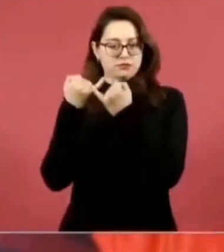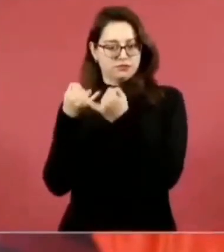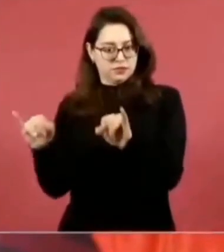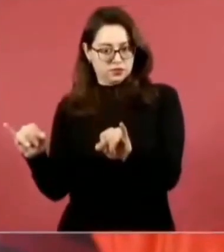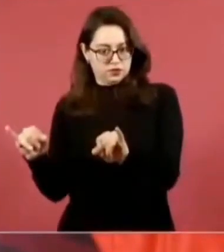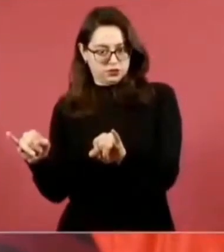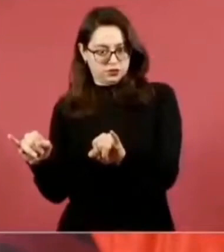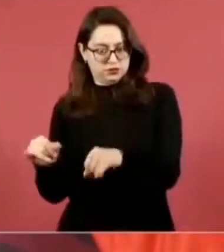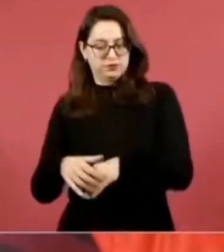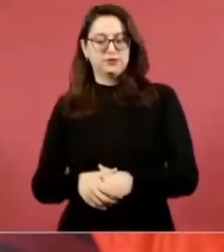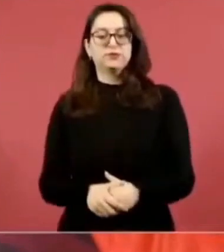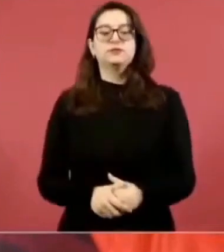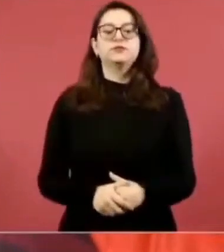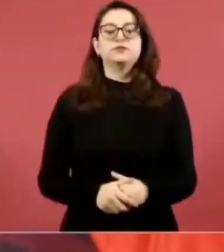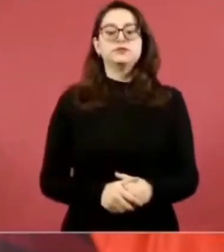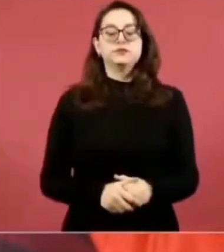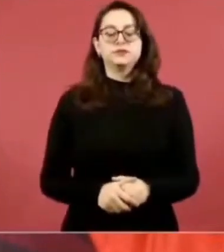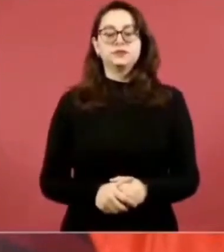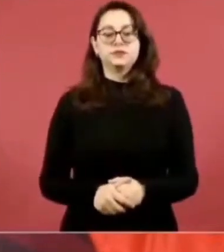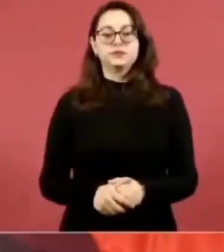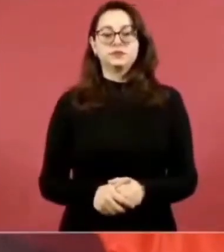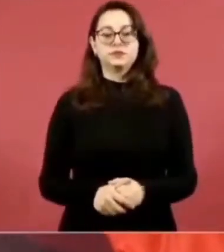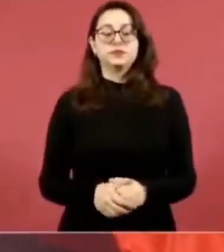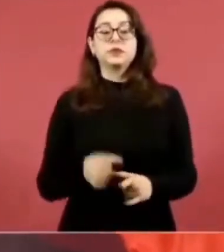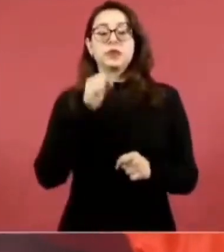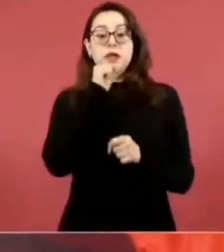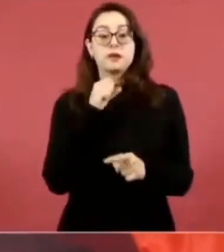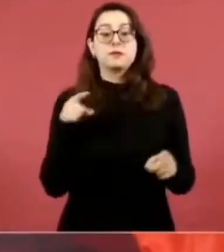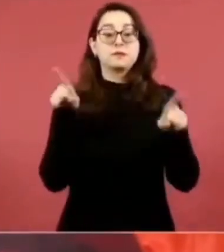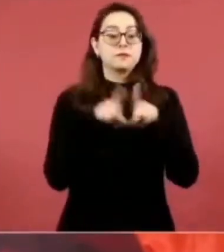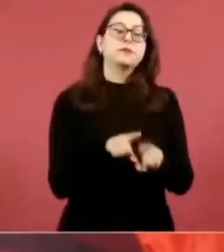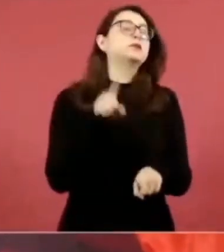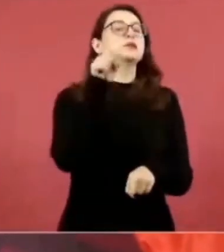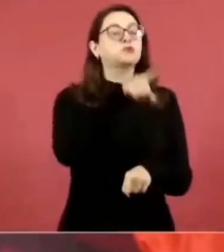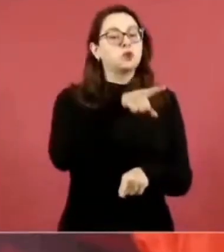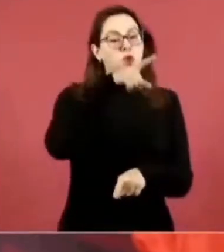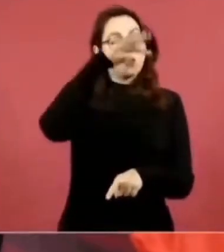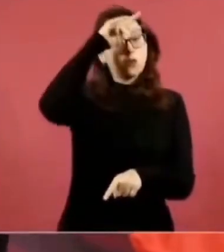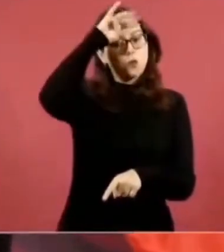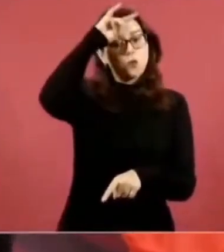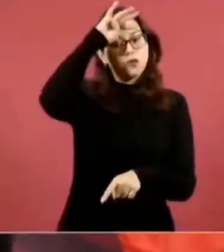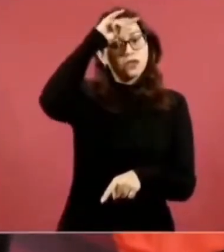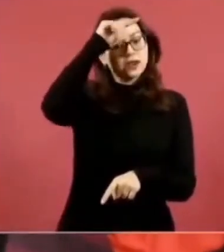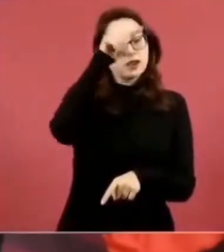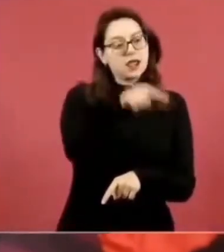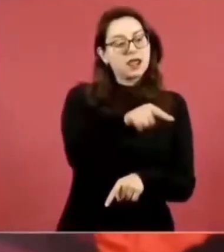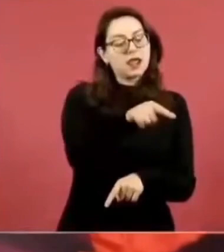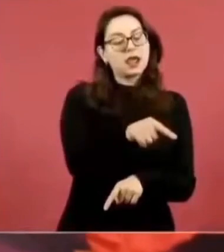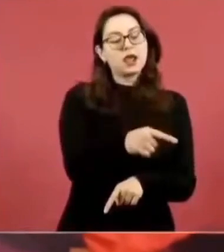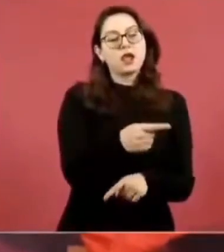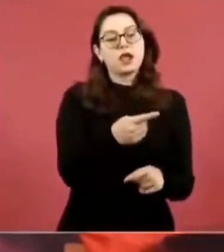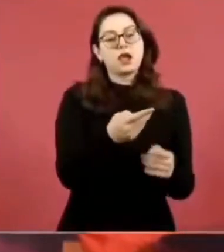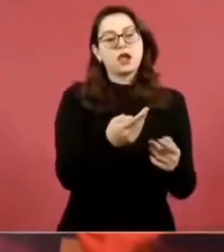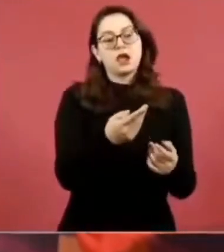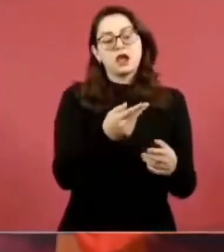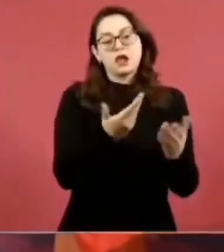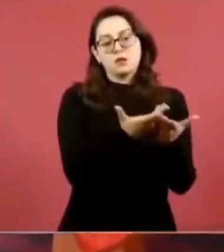poco como lo hicimos con lo del cuchillo 2, que empezamos con mil litros